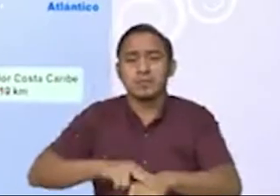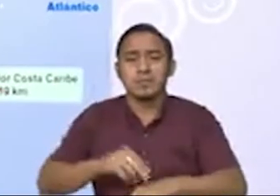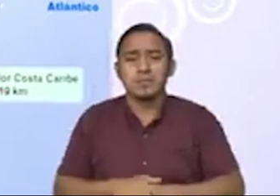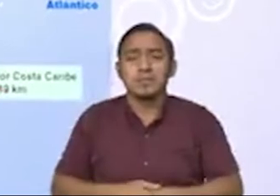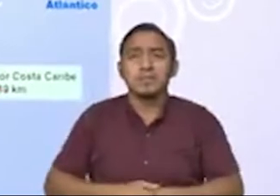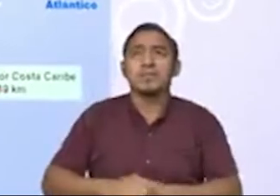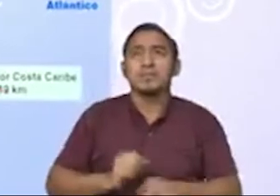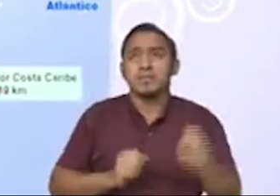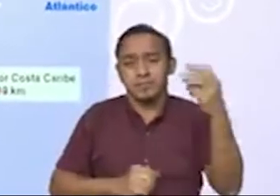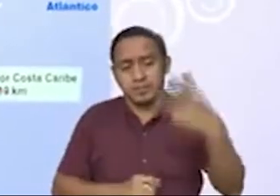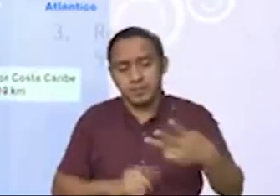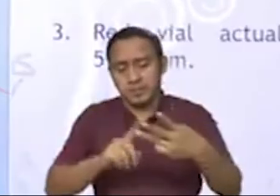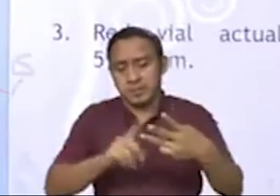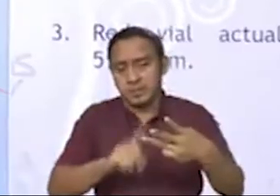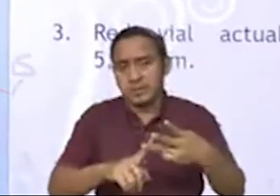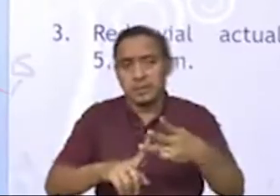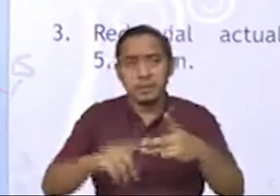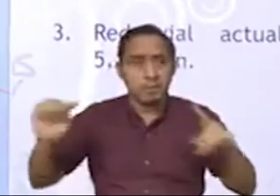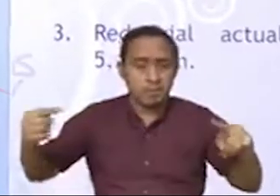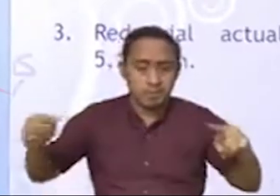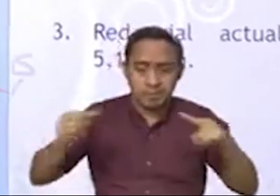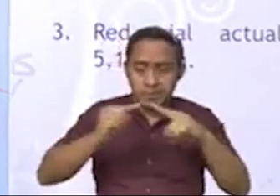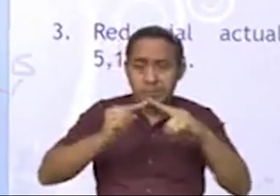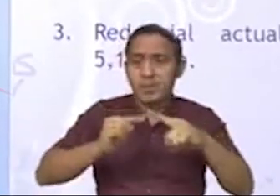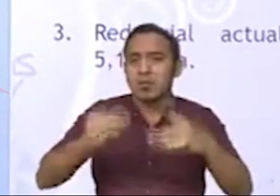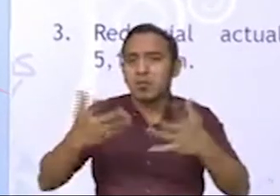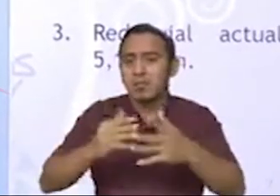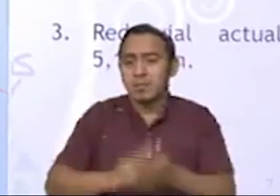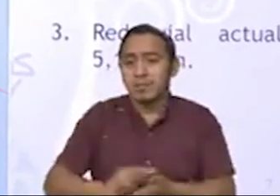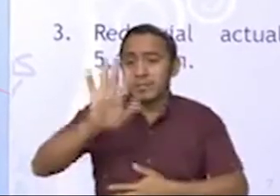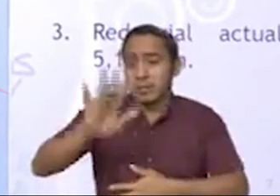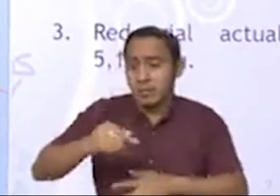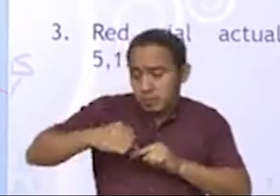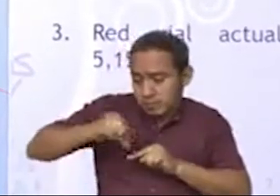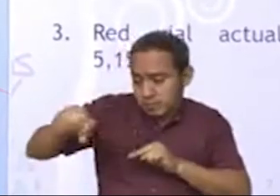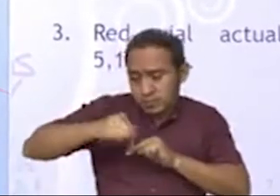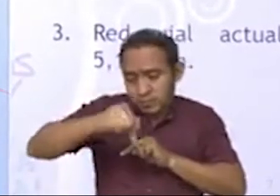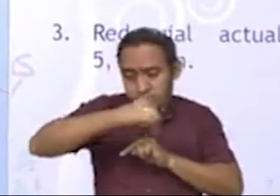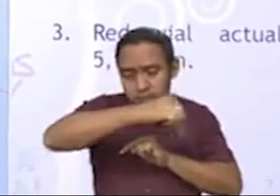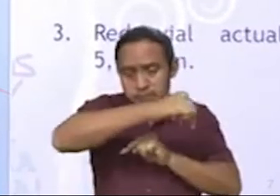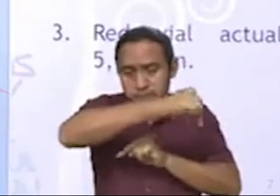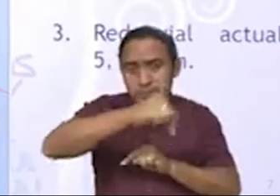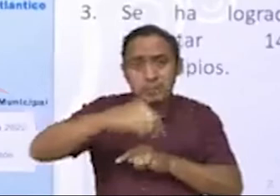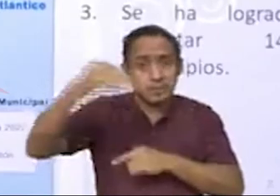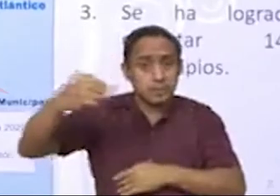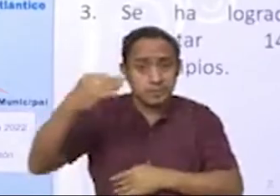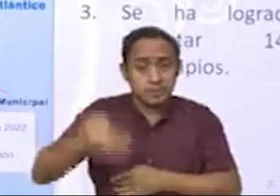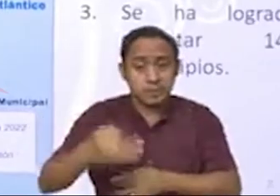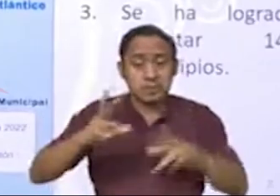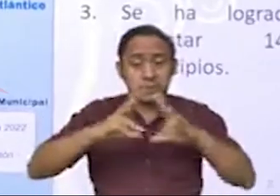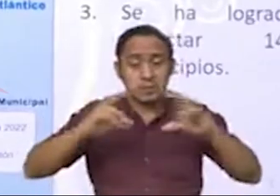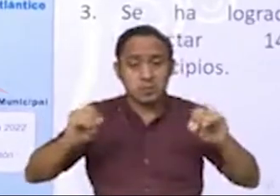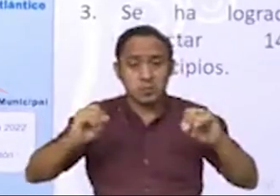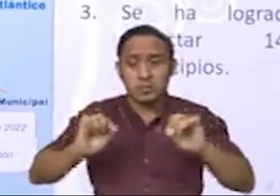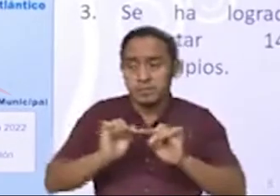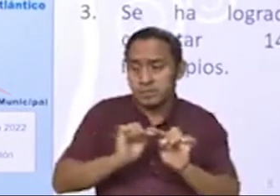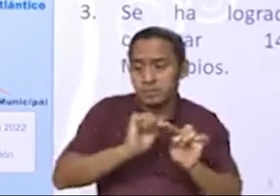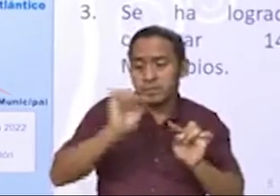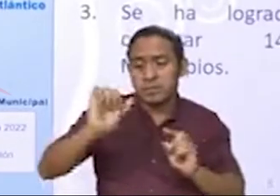herramienta refleja el avance de los cinco corredores estratégicos que aseguran la conexión de Nicaragua con la región